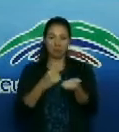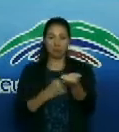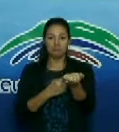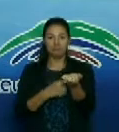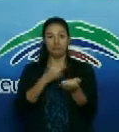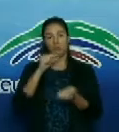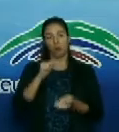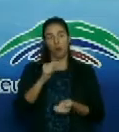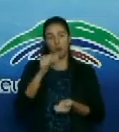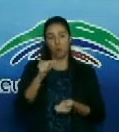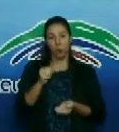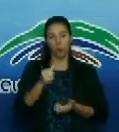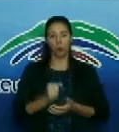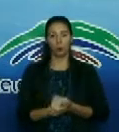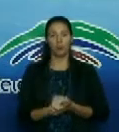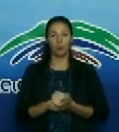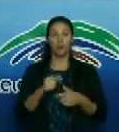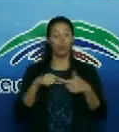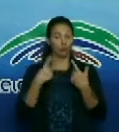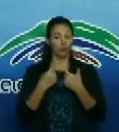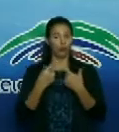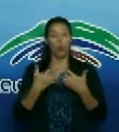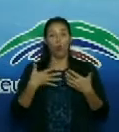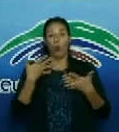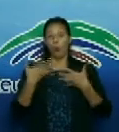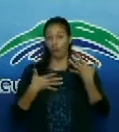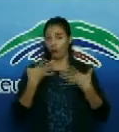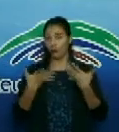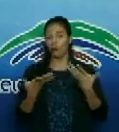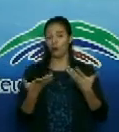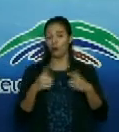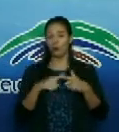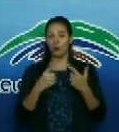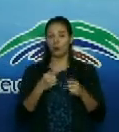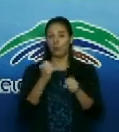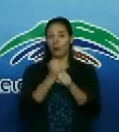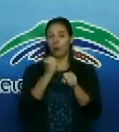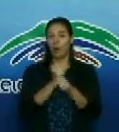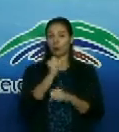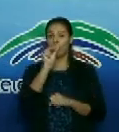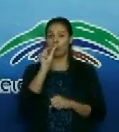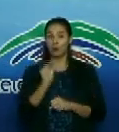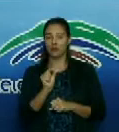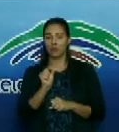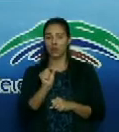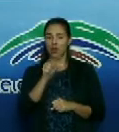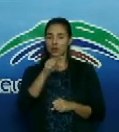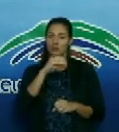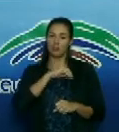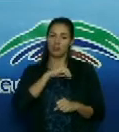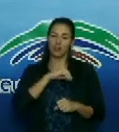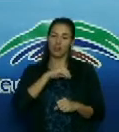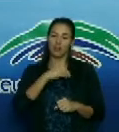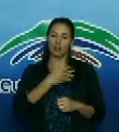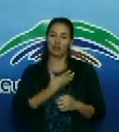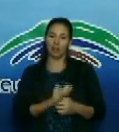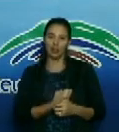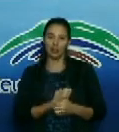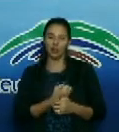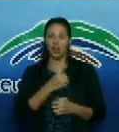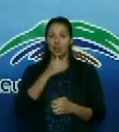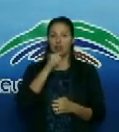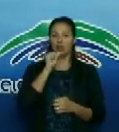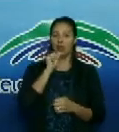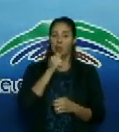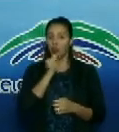tener el orgullo de poder trabajar con aquellos pacientes que tenían una incertidumbre tenían la